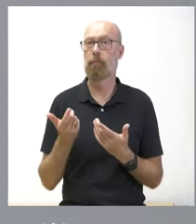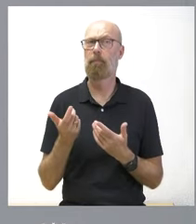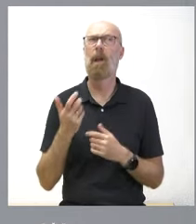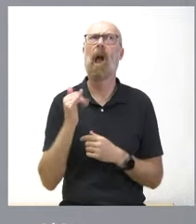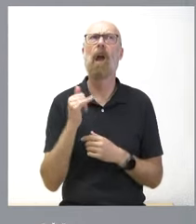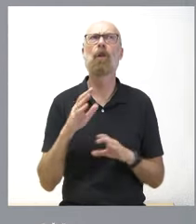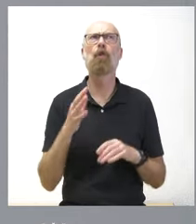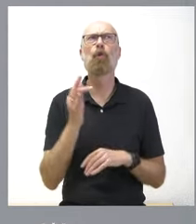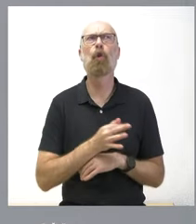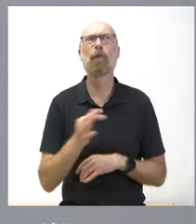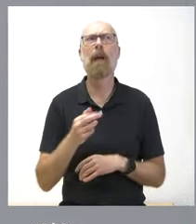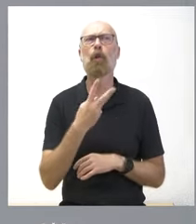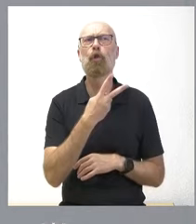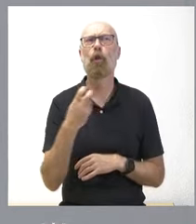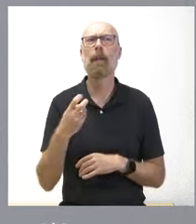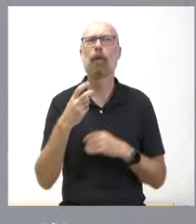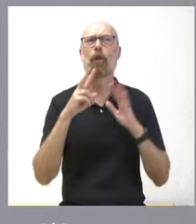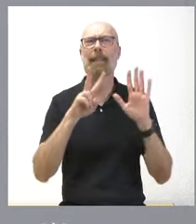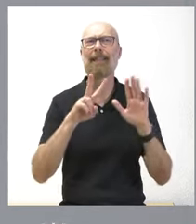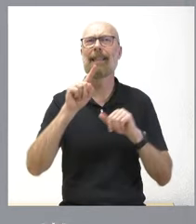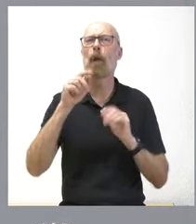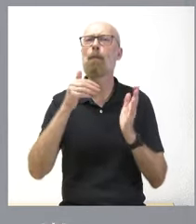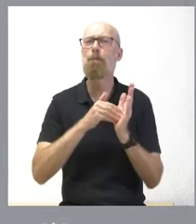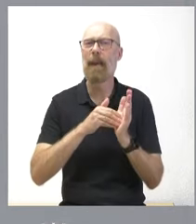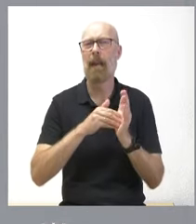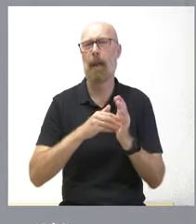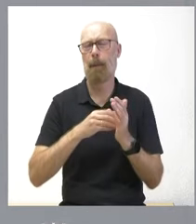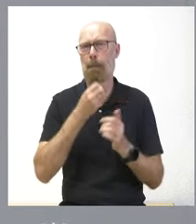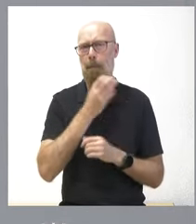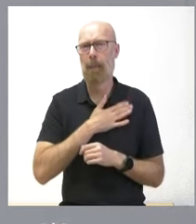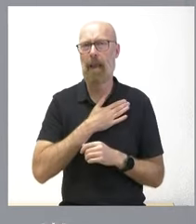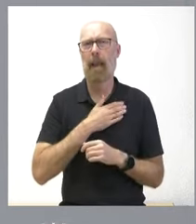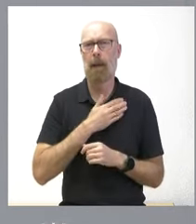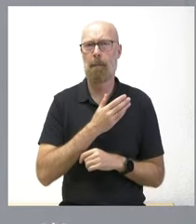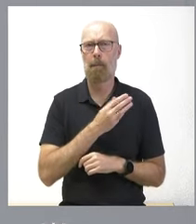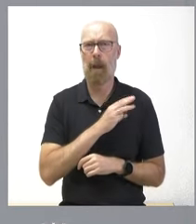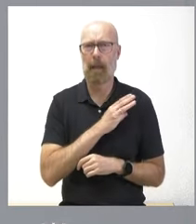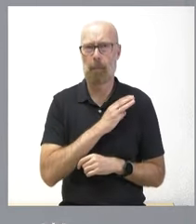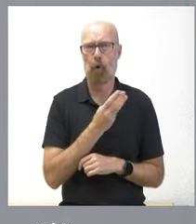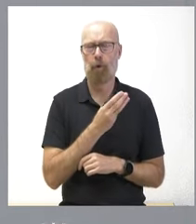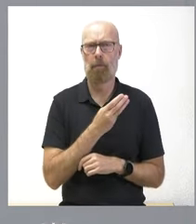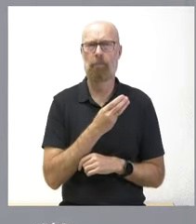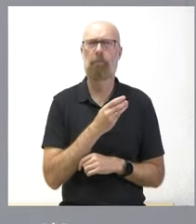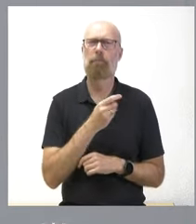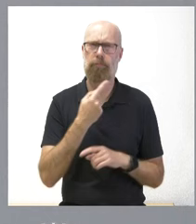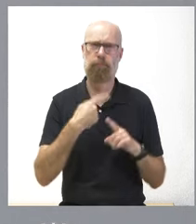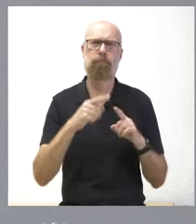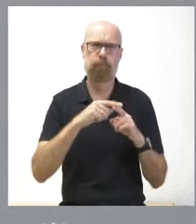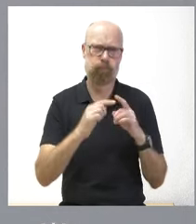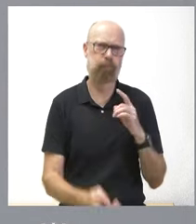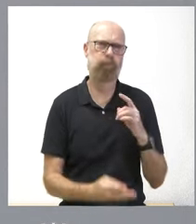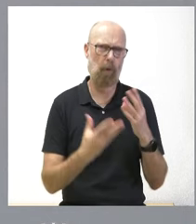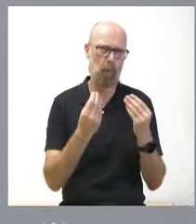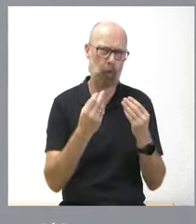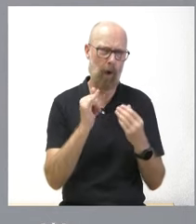un total de 271.000 bienes patrimoniales lo cual es una cifra muy relevante y que nos hace